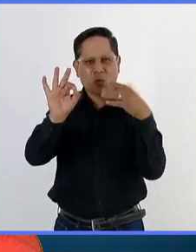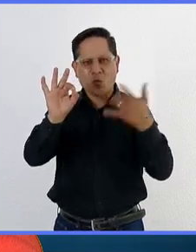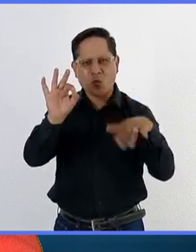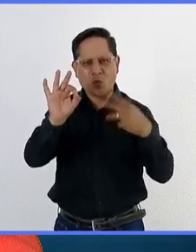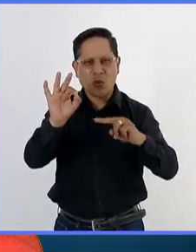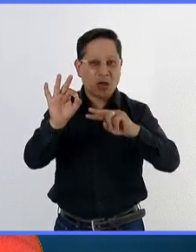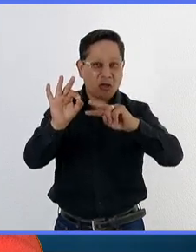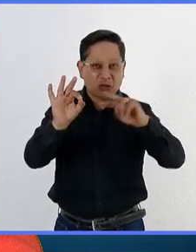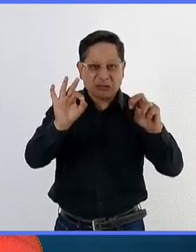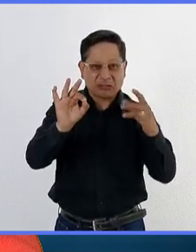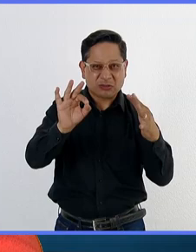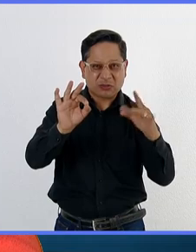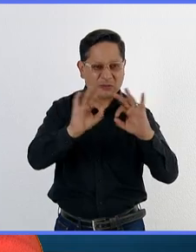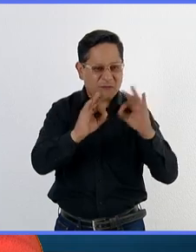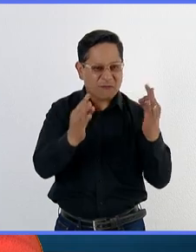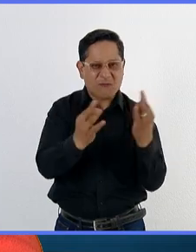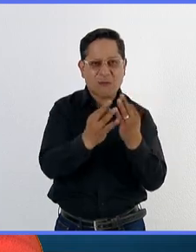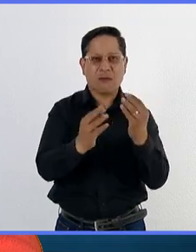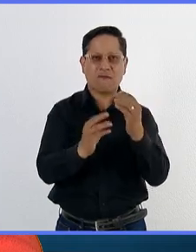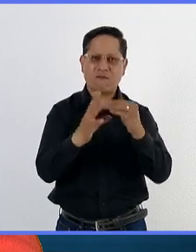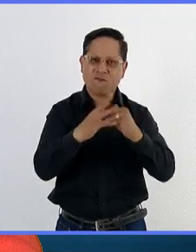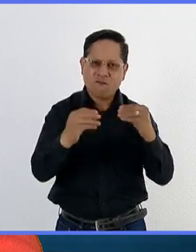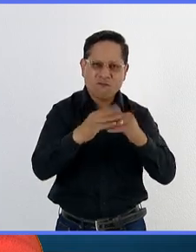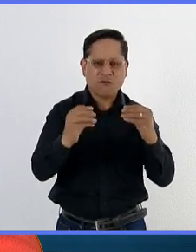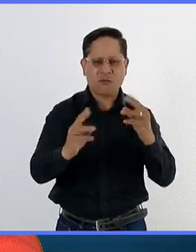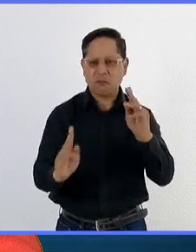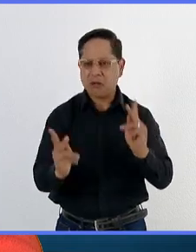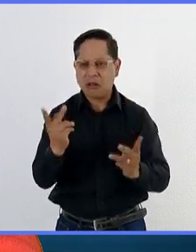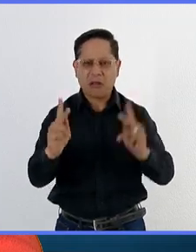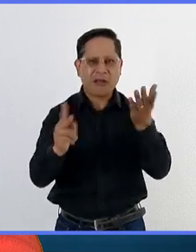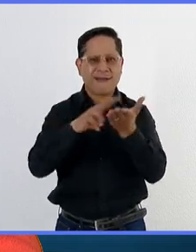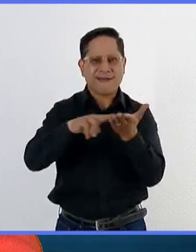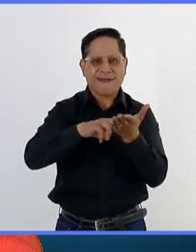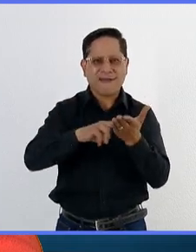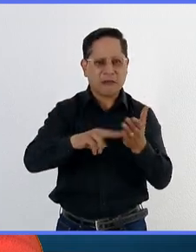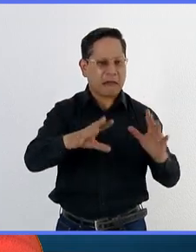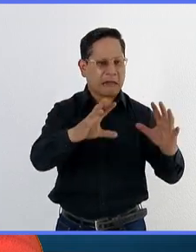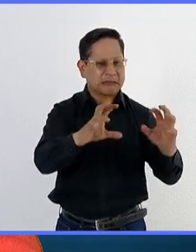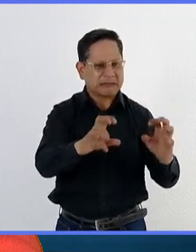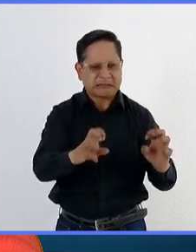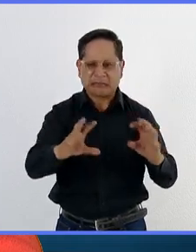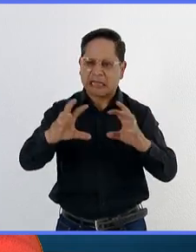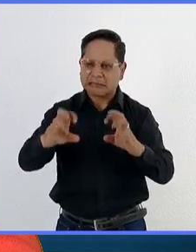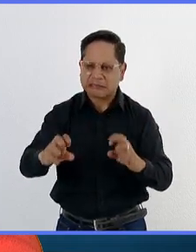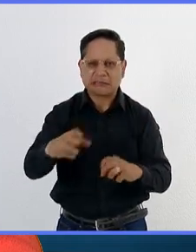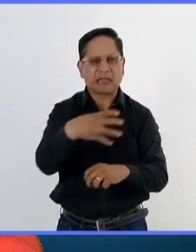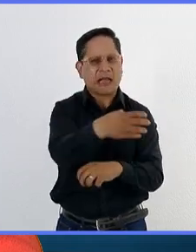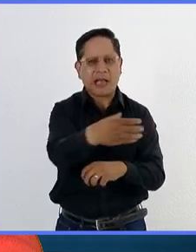capaz de afectar a más de 250 especies de frutos y hortalizas, mermando la producción y el comercio agrícola. Para hablar sobre